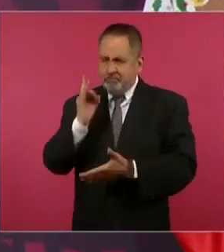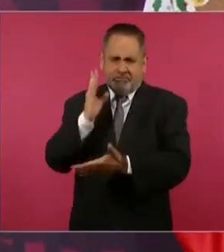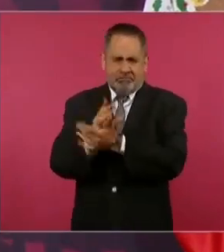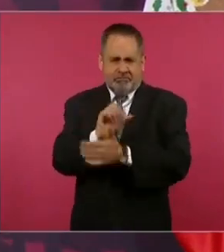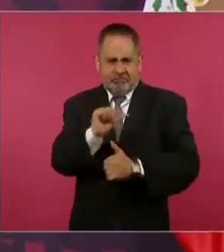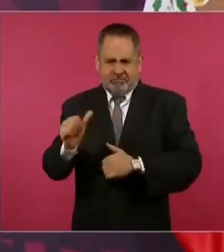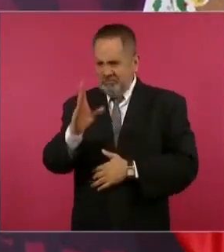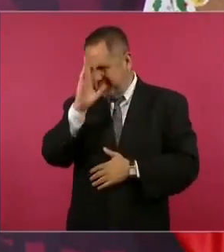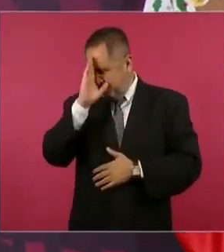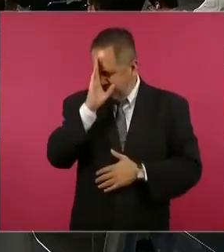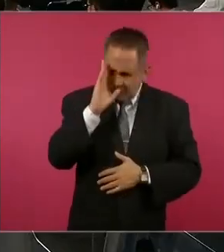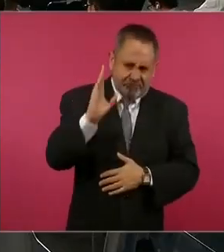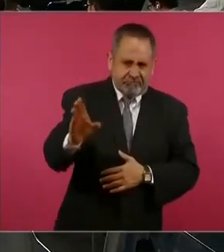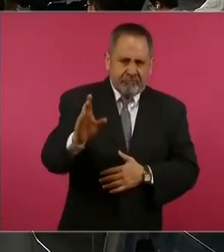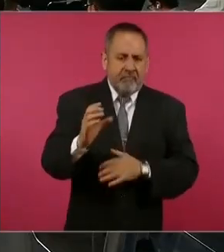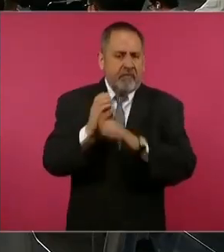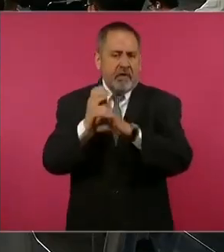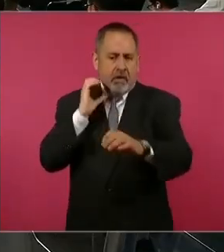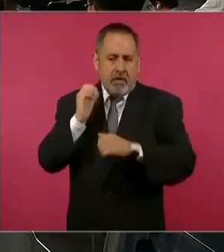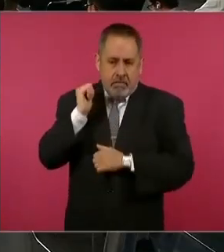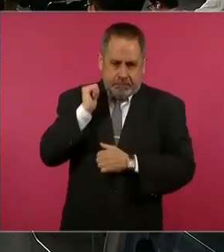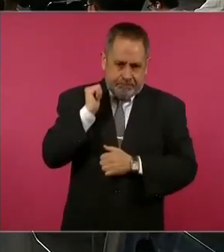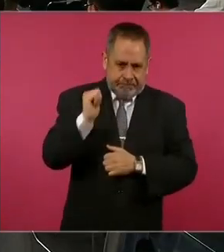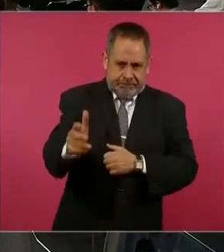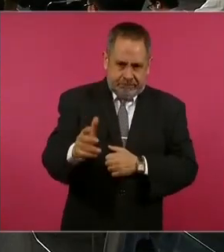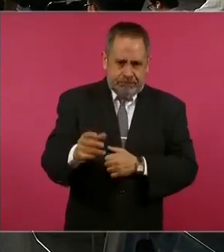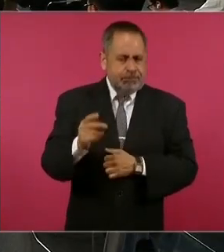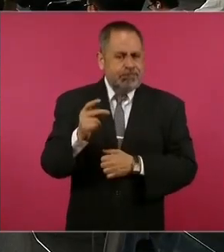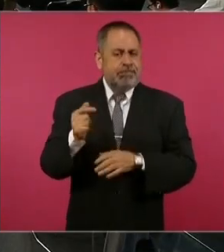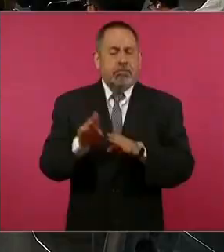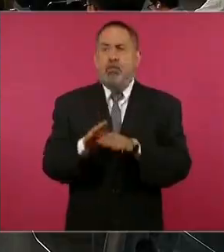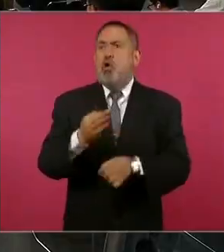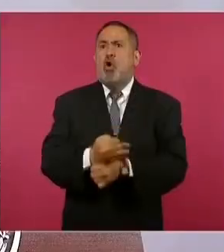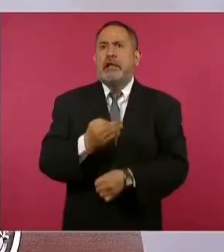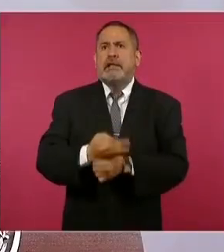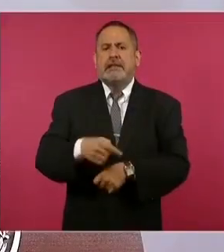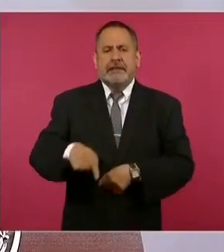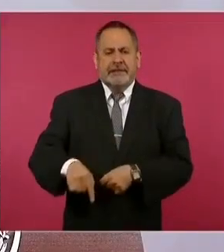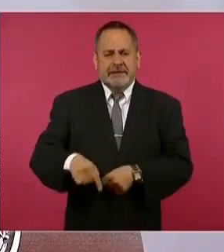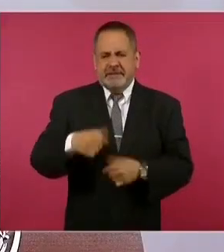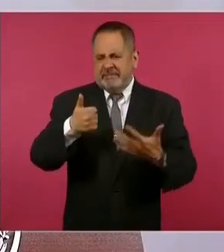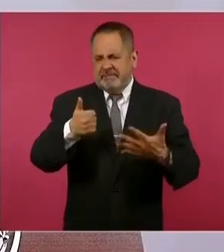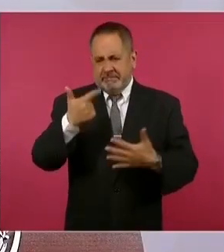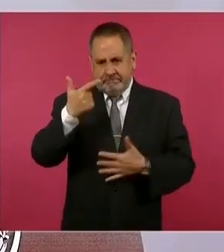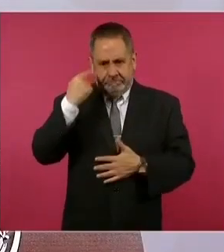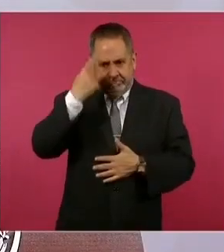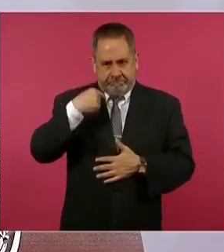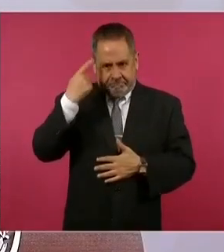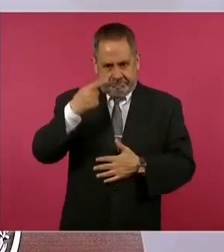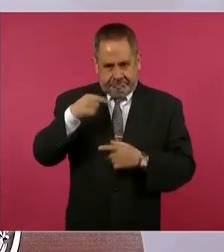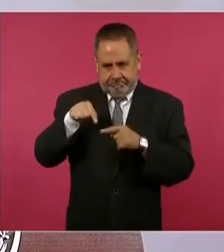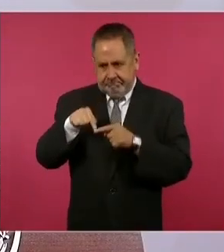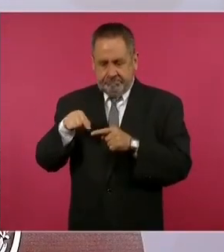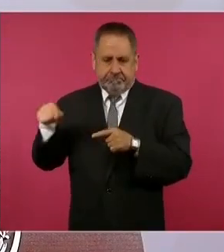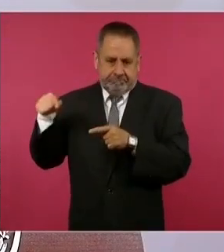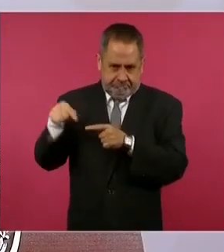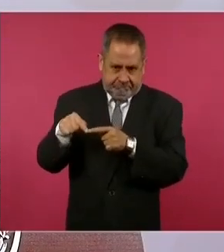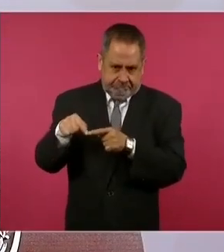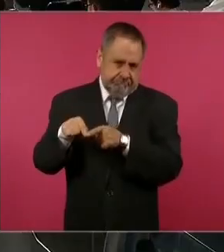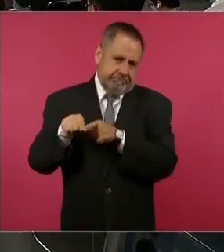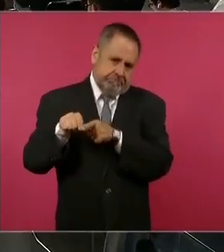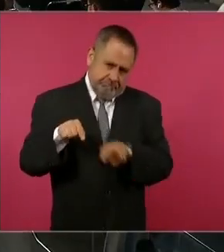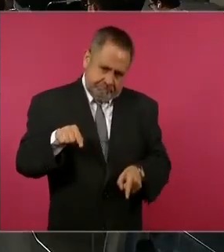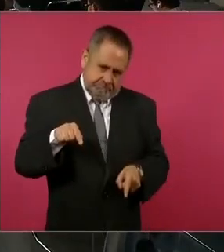hacer… ahora se hacen seis, siete horas para